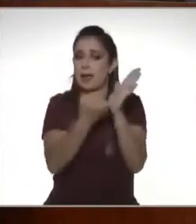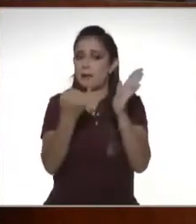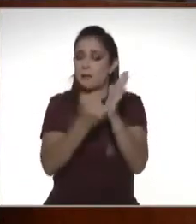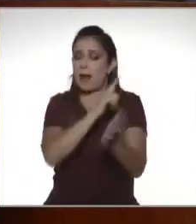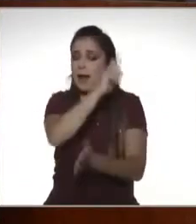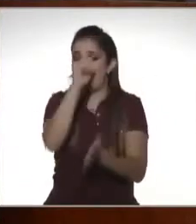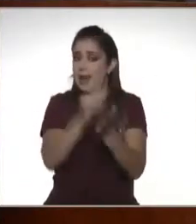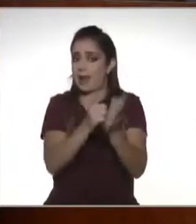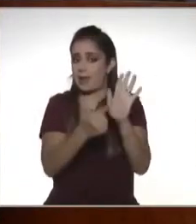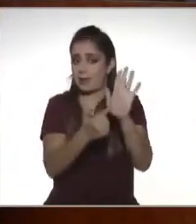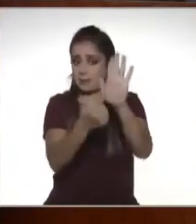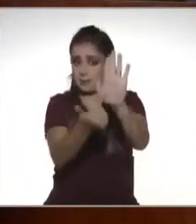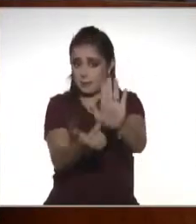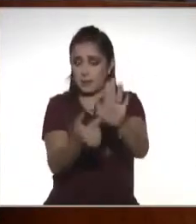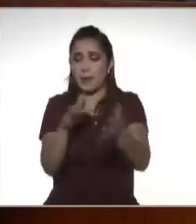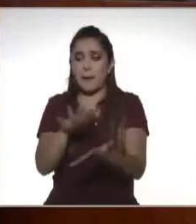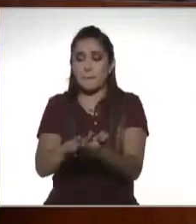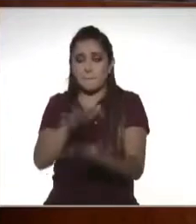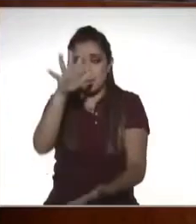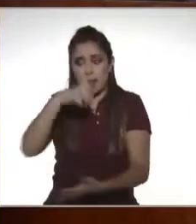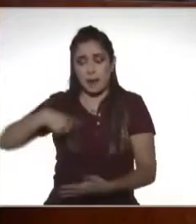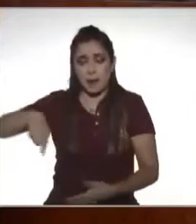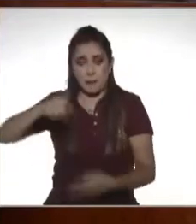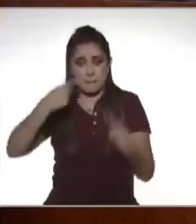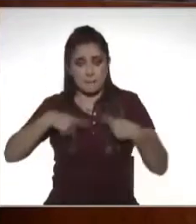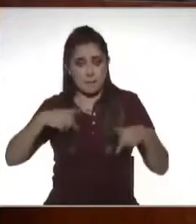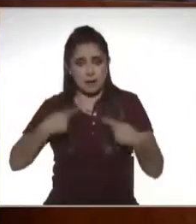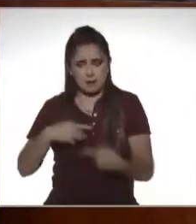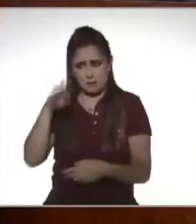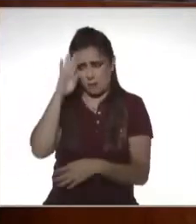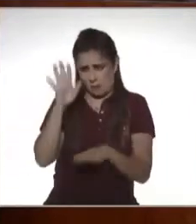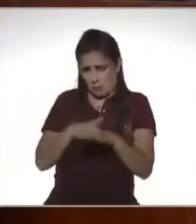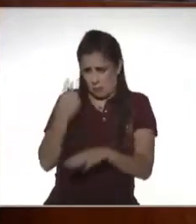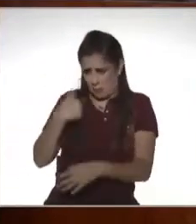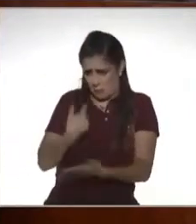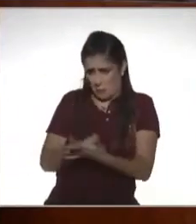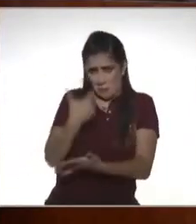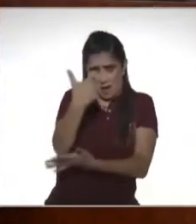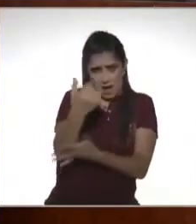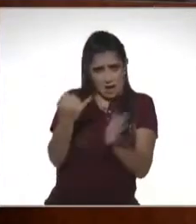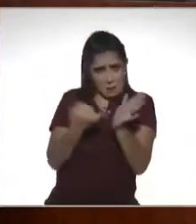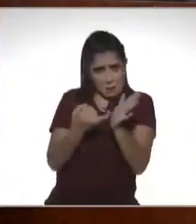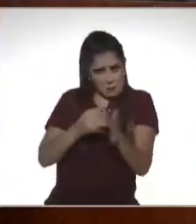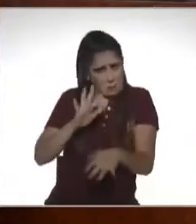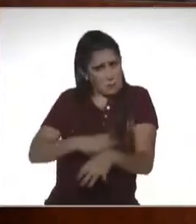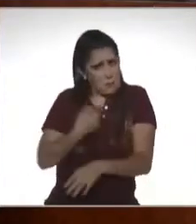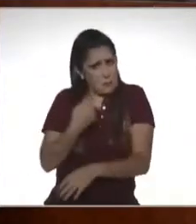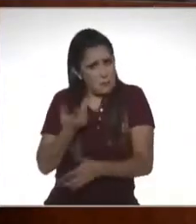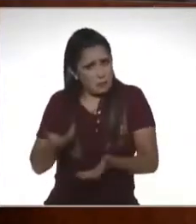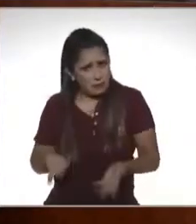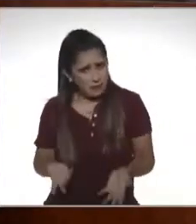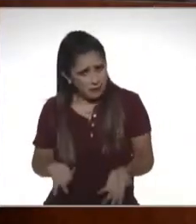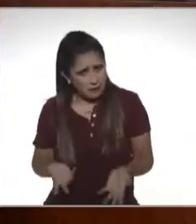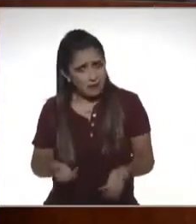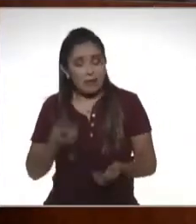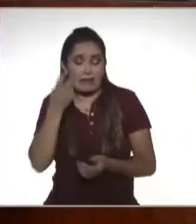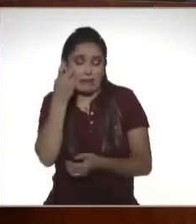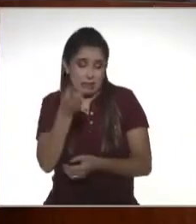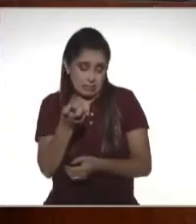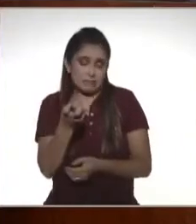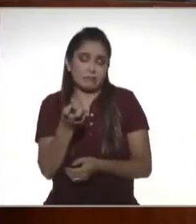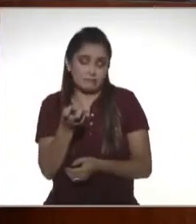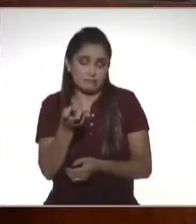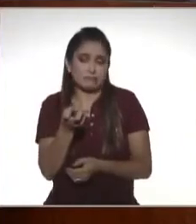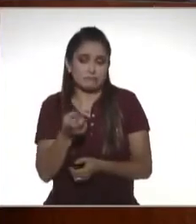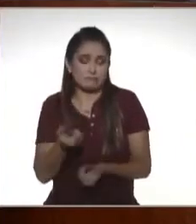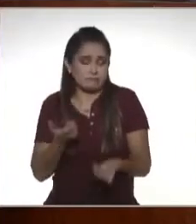la mayoría de la gente no sabemos o mucha gente dice ¿por qué tengo que pagar impuestos? Creo que es una pregunta que por ahí se señala básica.